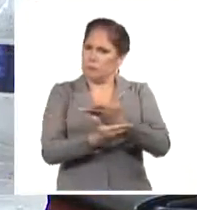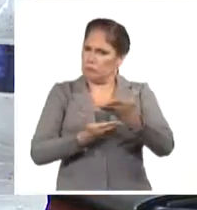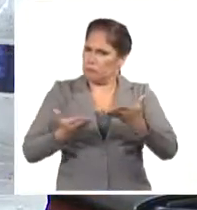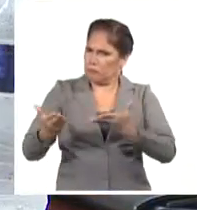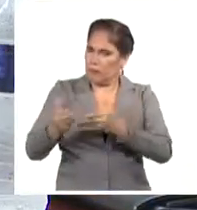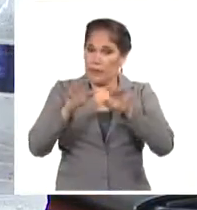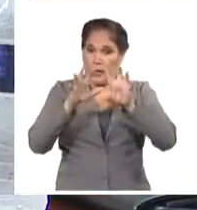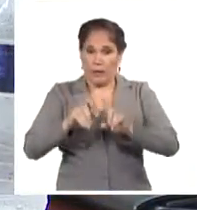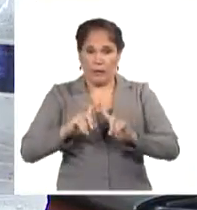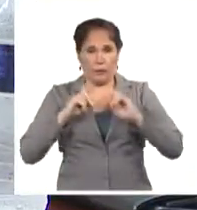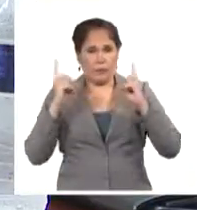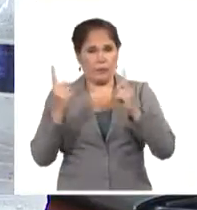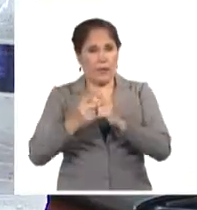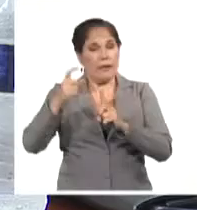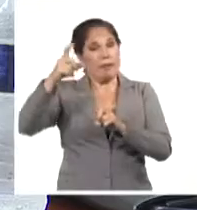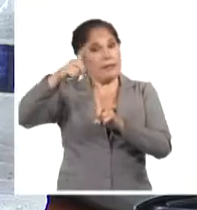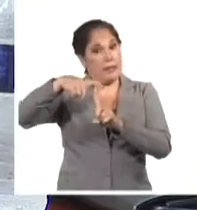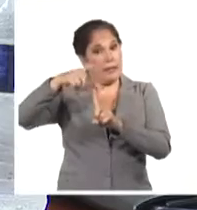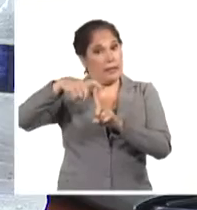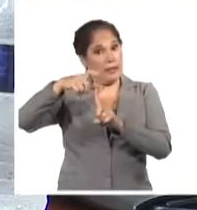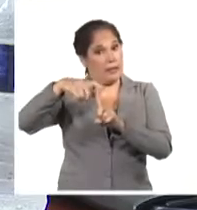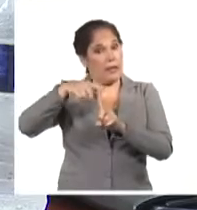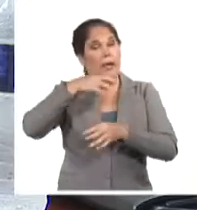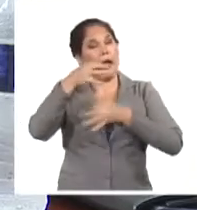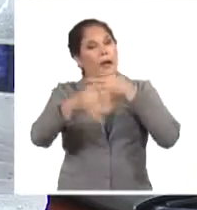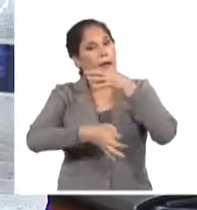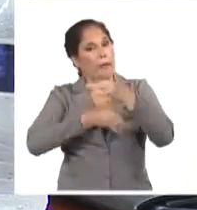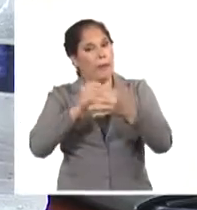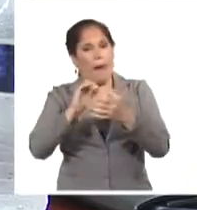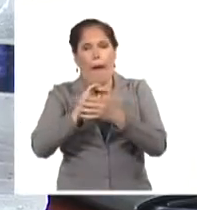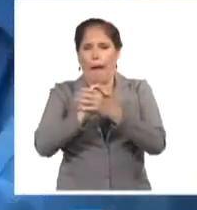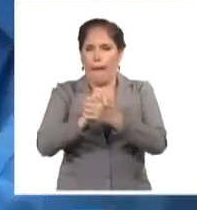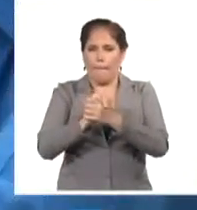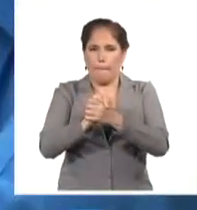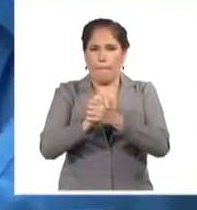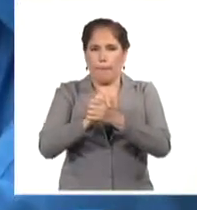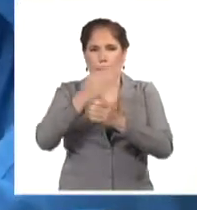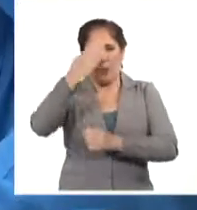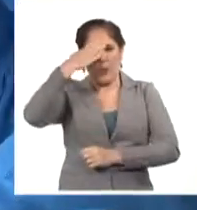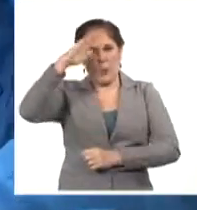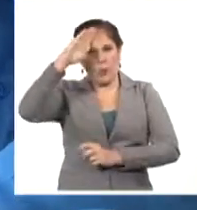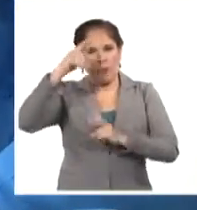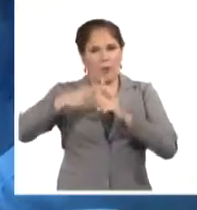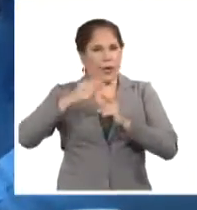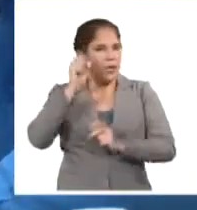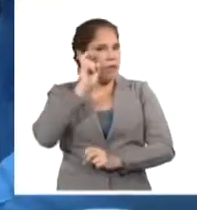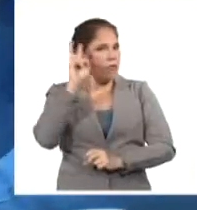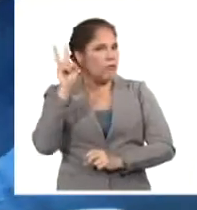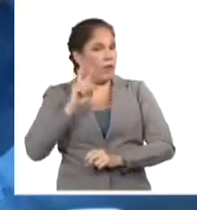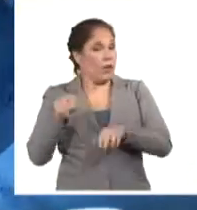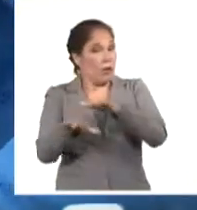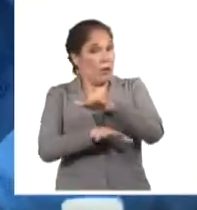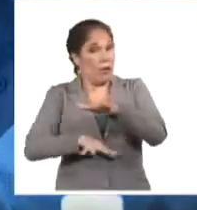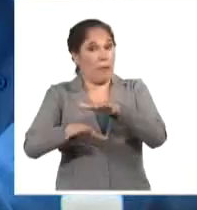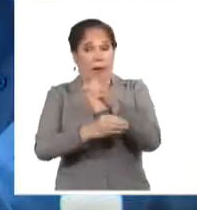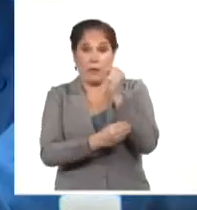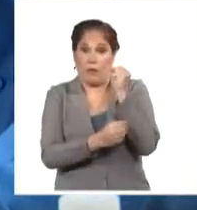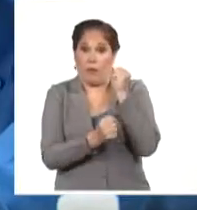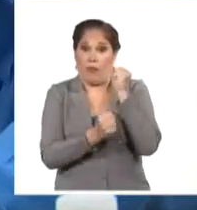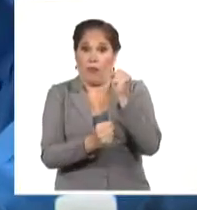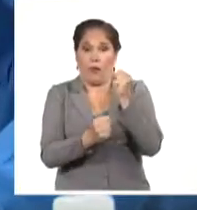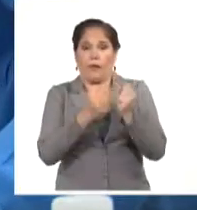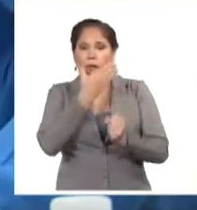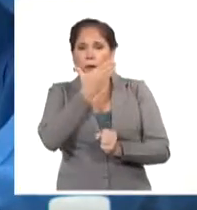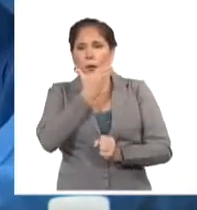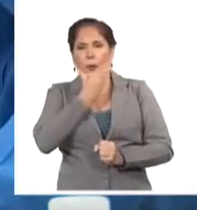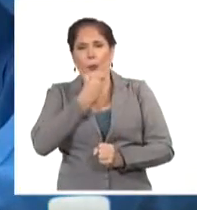el secretario general de la CTC remarcó que la amistad entre los dos países está cimentada con el legado de Fidel y